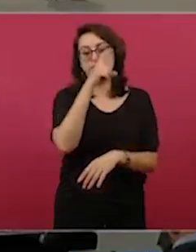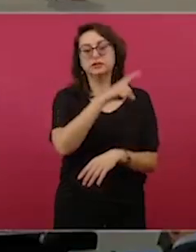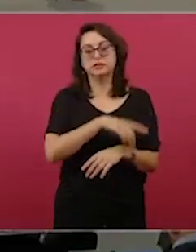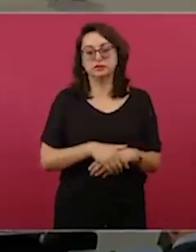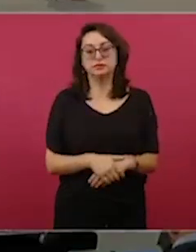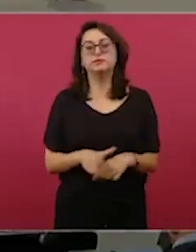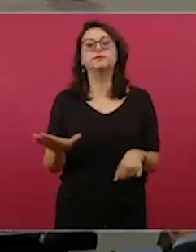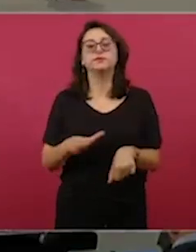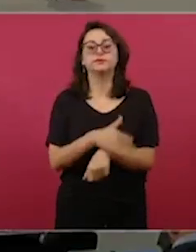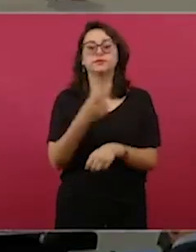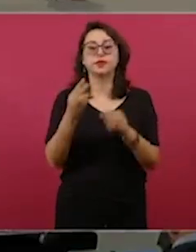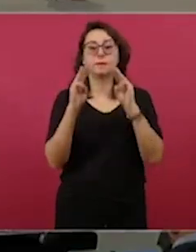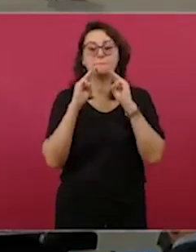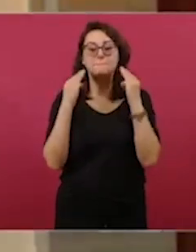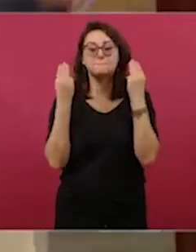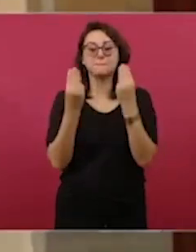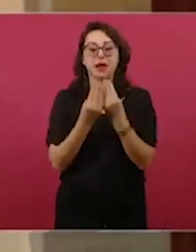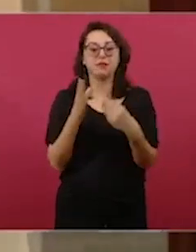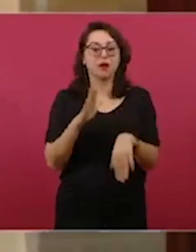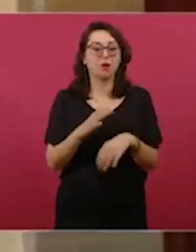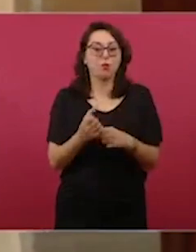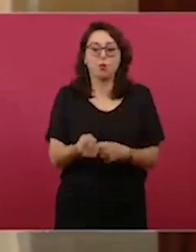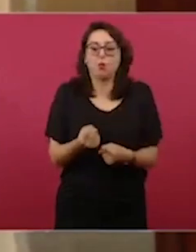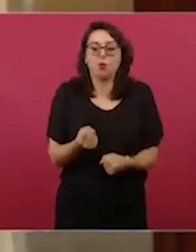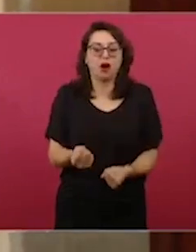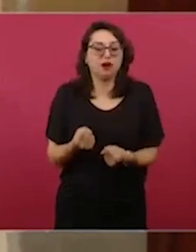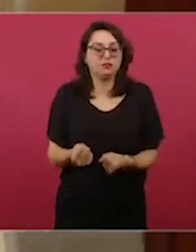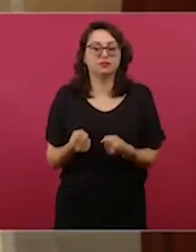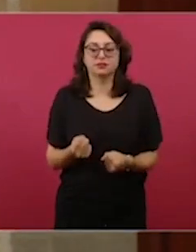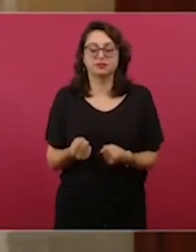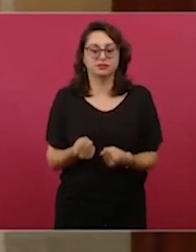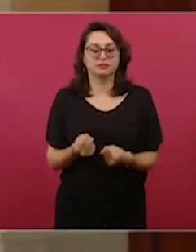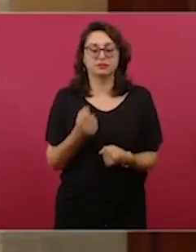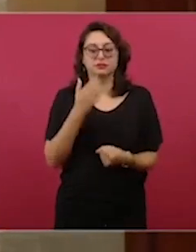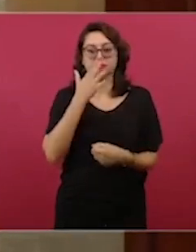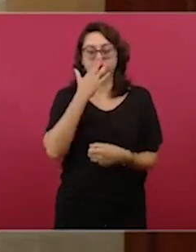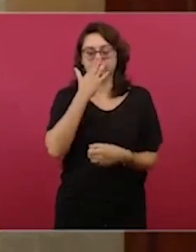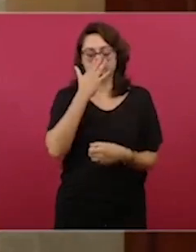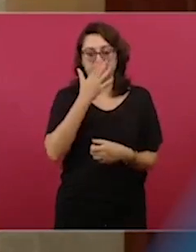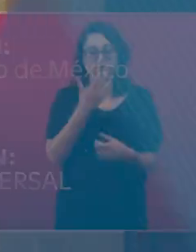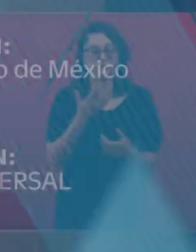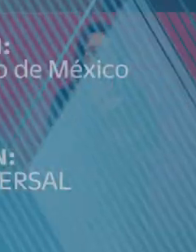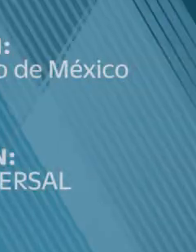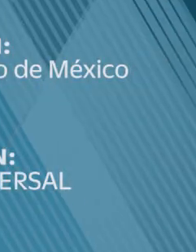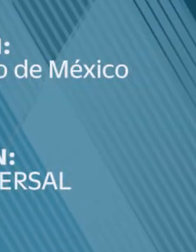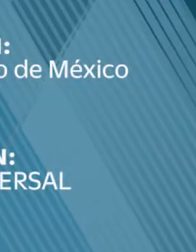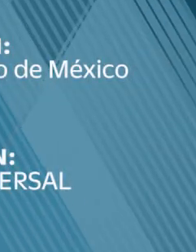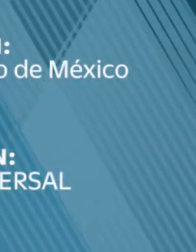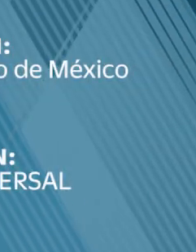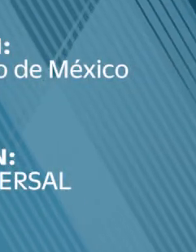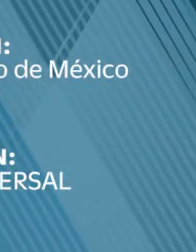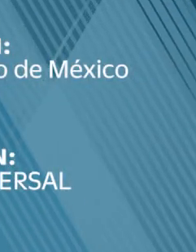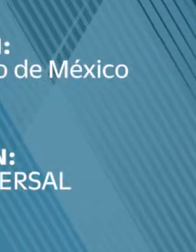bandas y 75 por ciento de estos homicidios